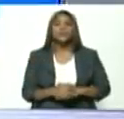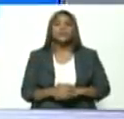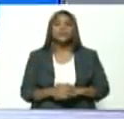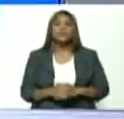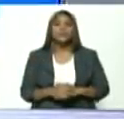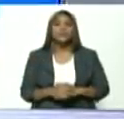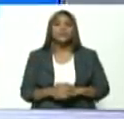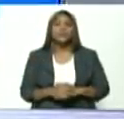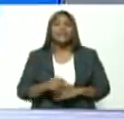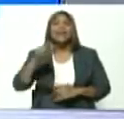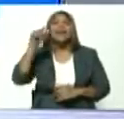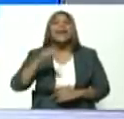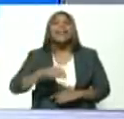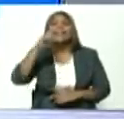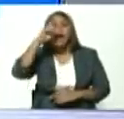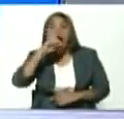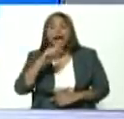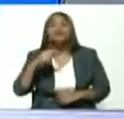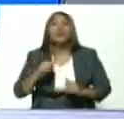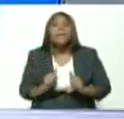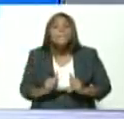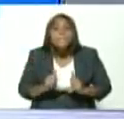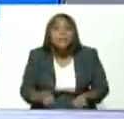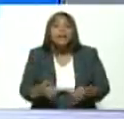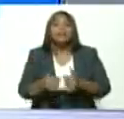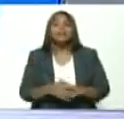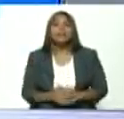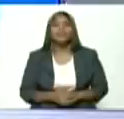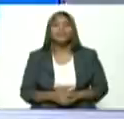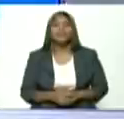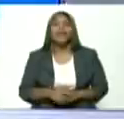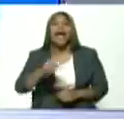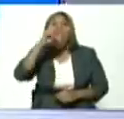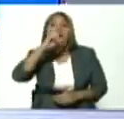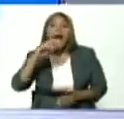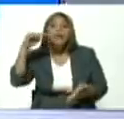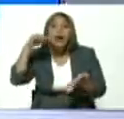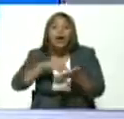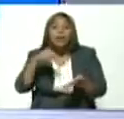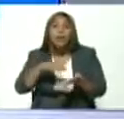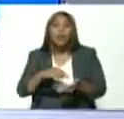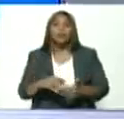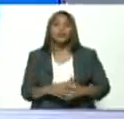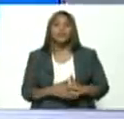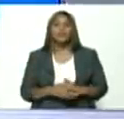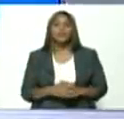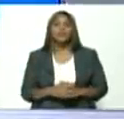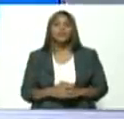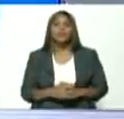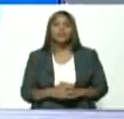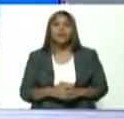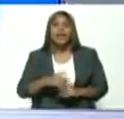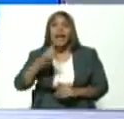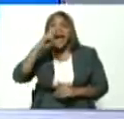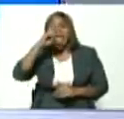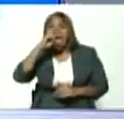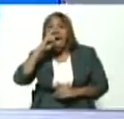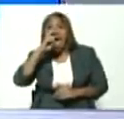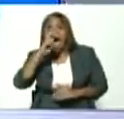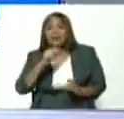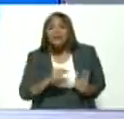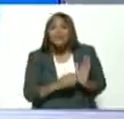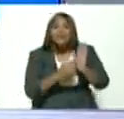es este año 2021 el año de carabobo el año que marca a todas las